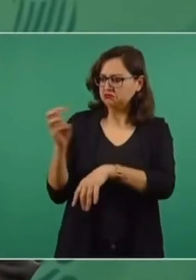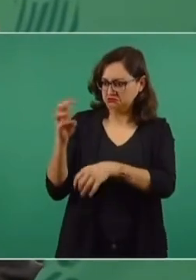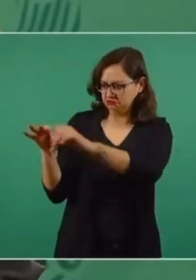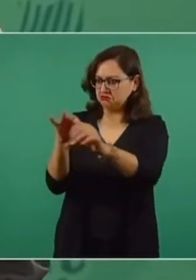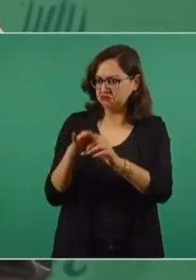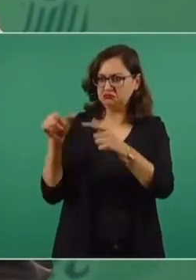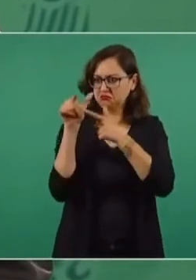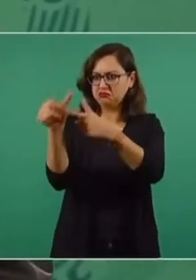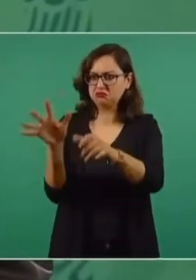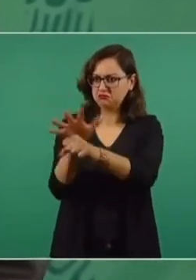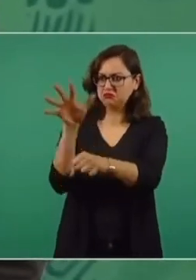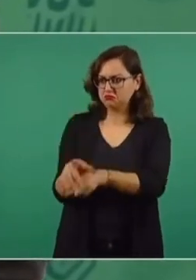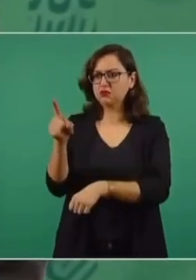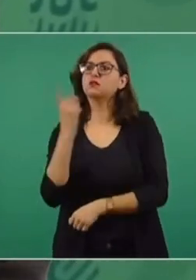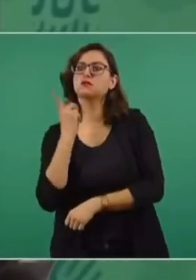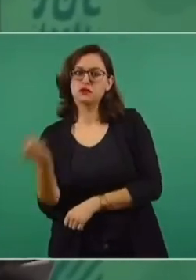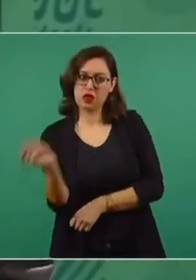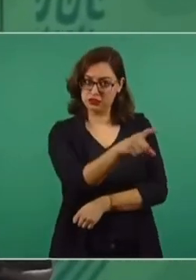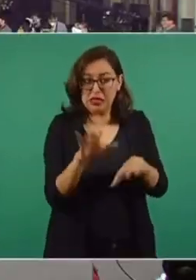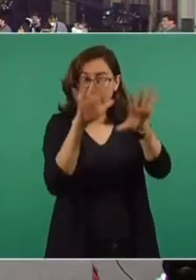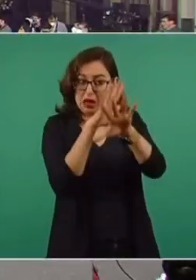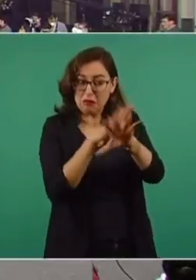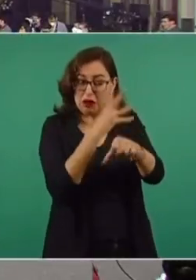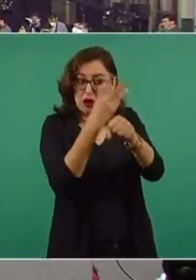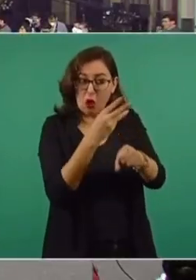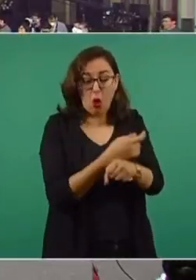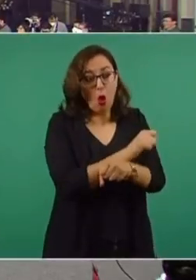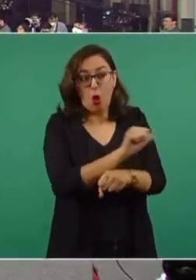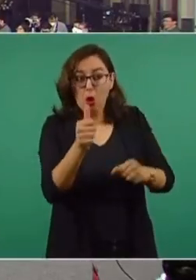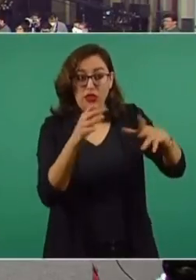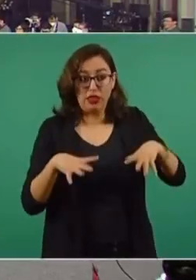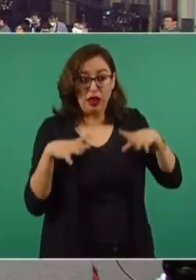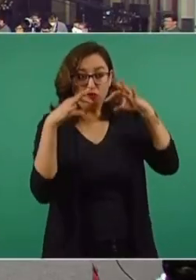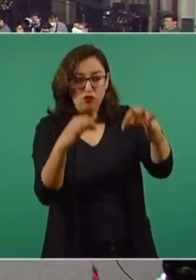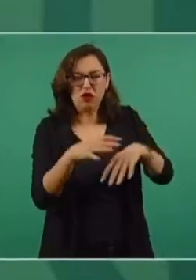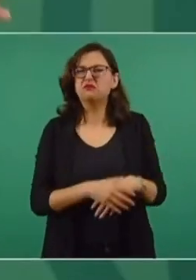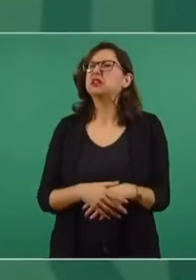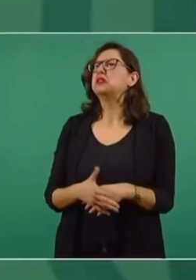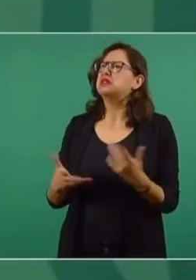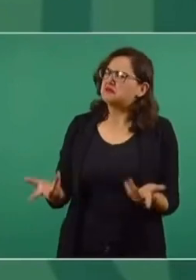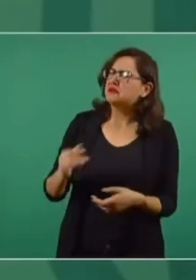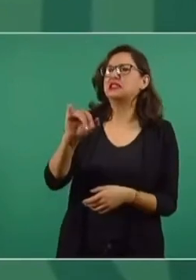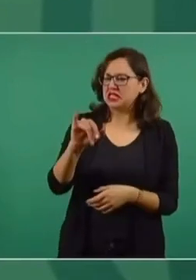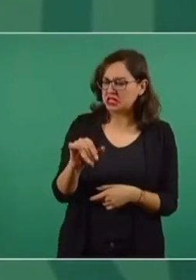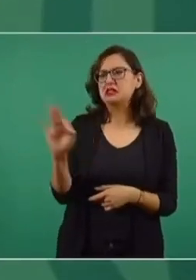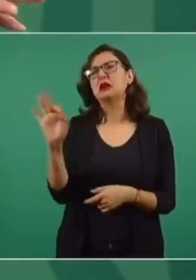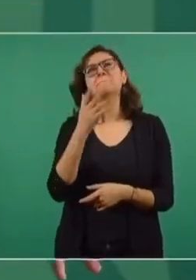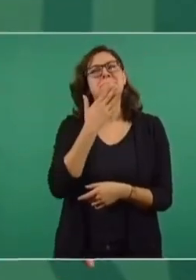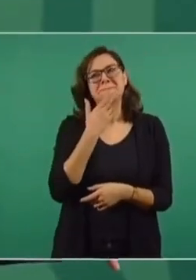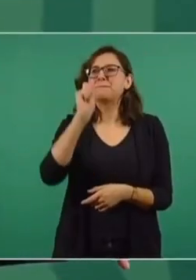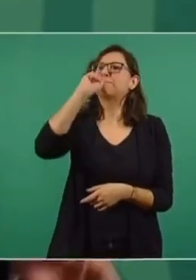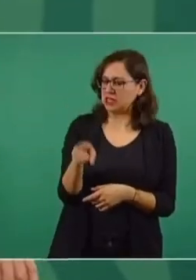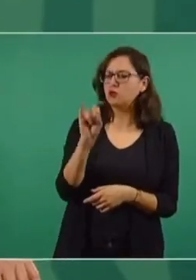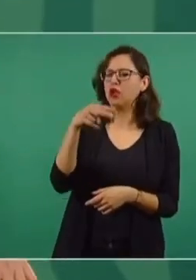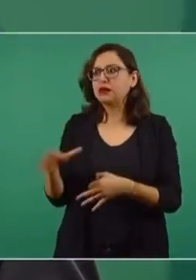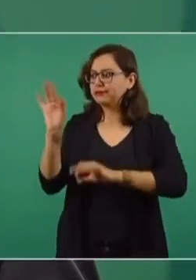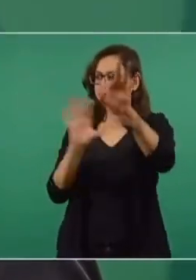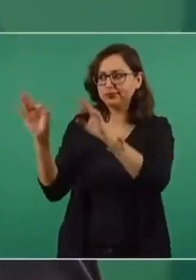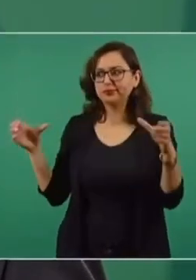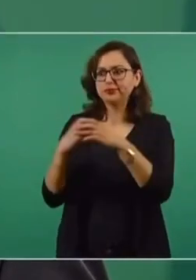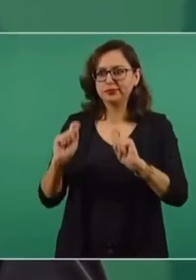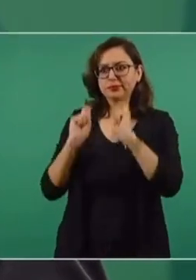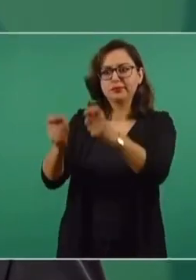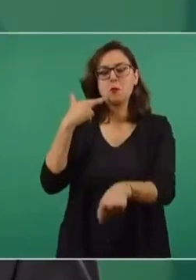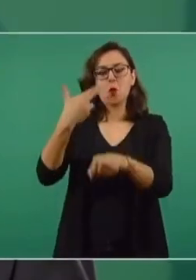en la Cámara de Diputados, también en la de senadores. ¿Se creería otro instituto? Sí, ya sea el mismo, pero verdaderamente independiente.